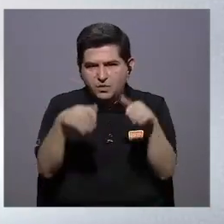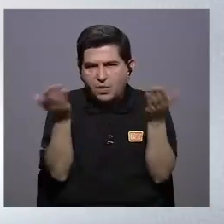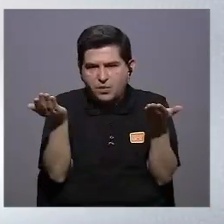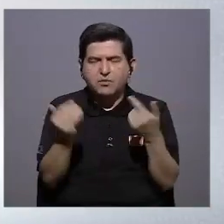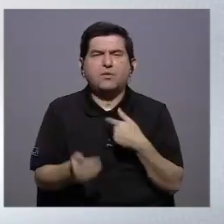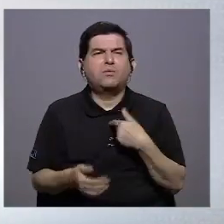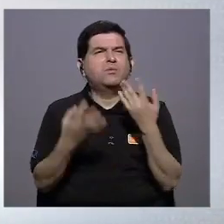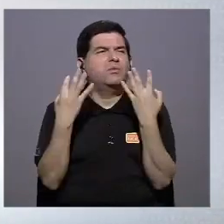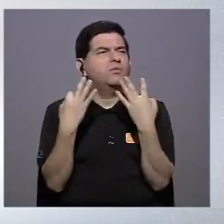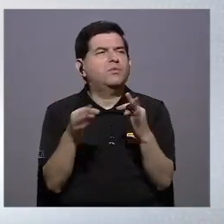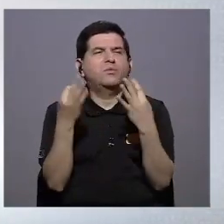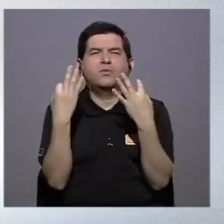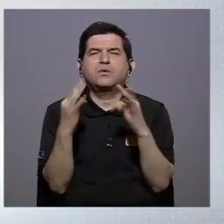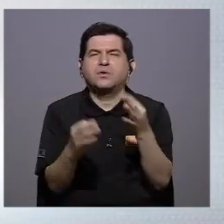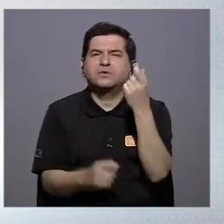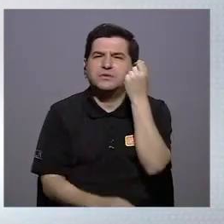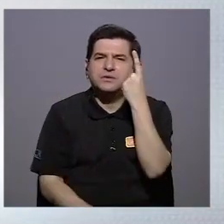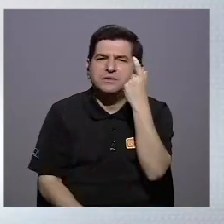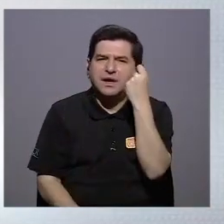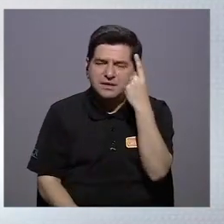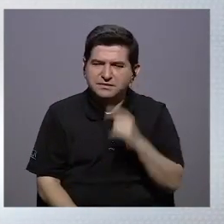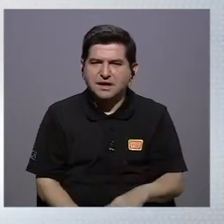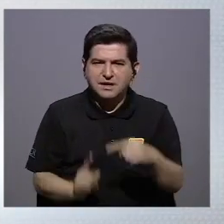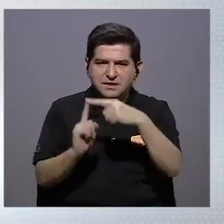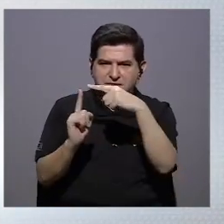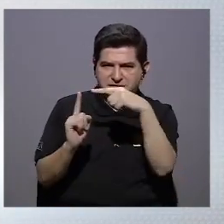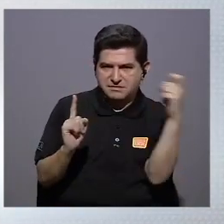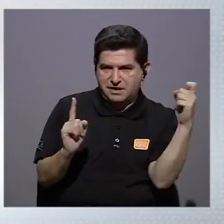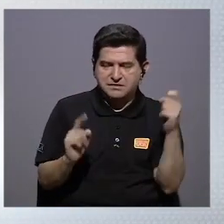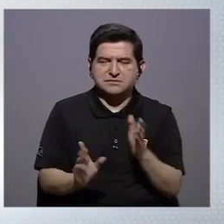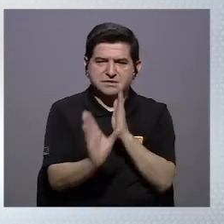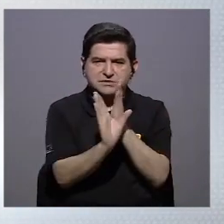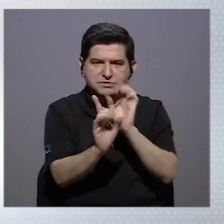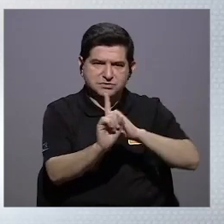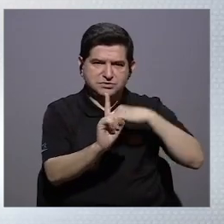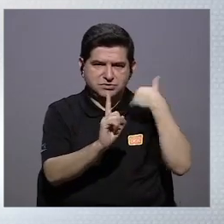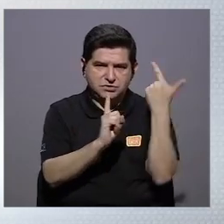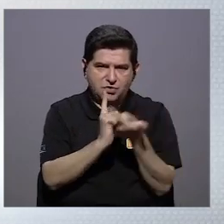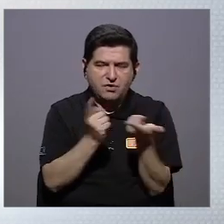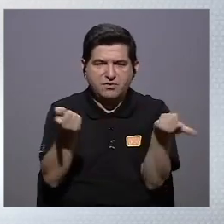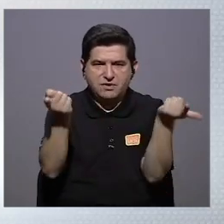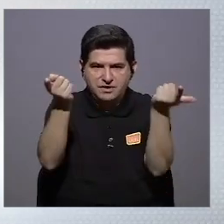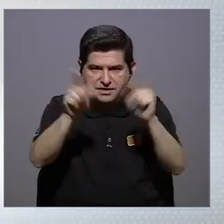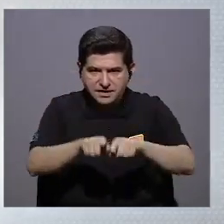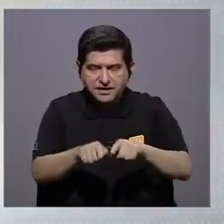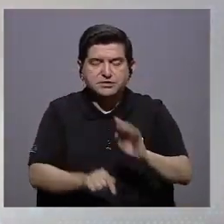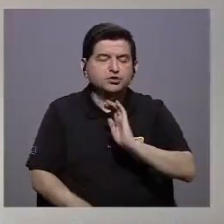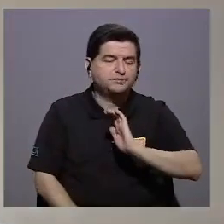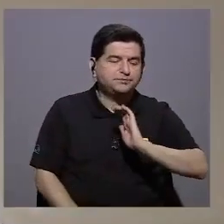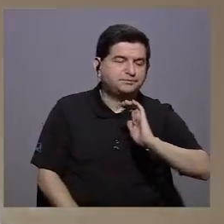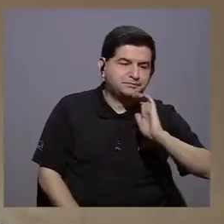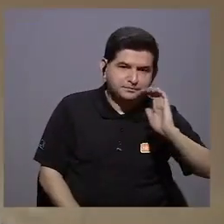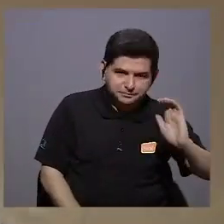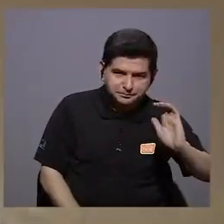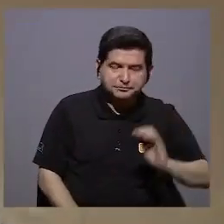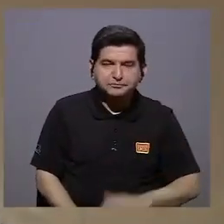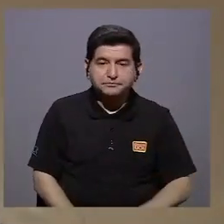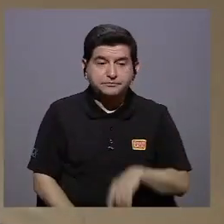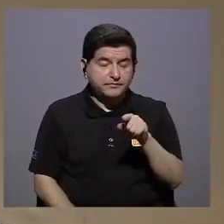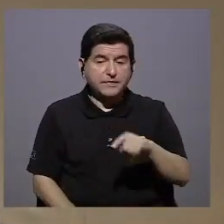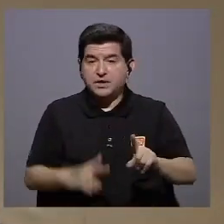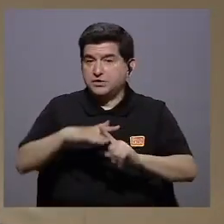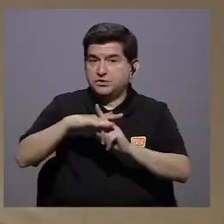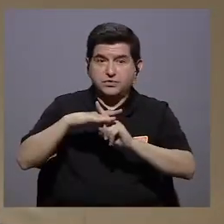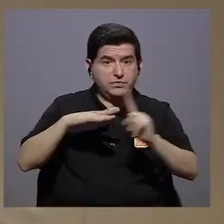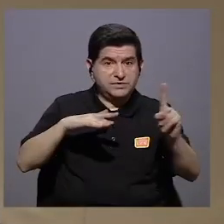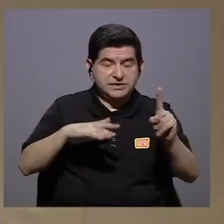Uno podría tratar de entender muchísimo desde la psicología social, cómo en el caso de la niñez, que esto